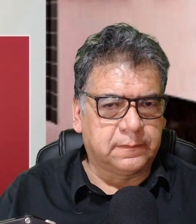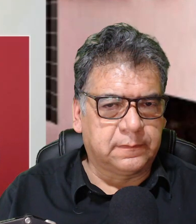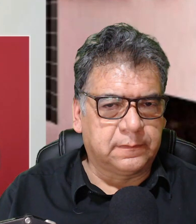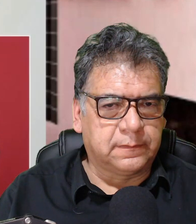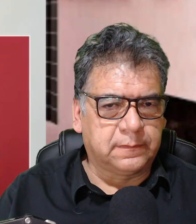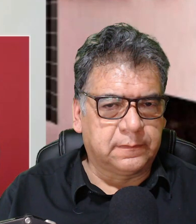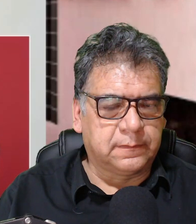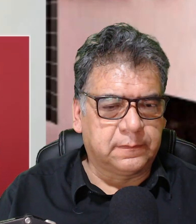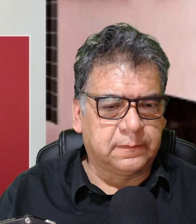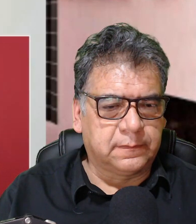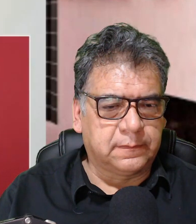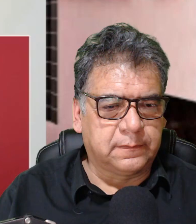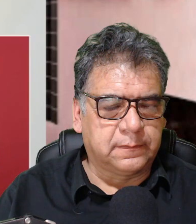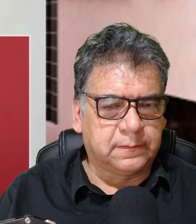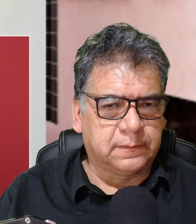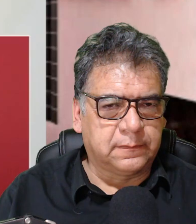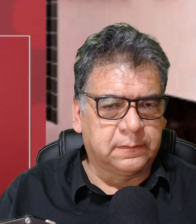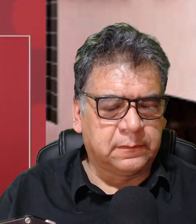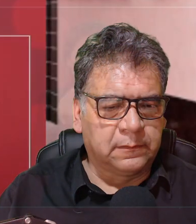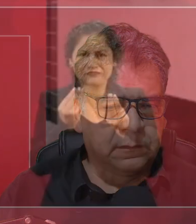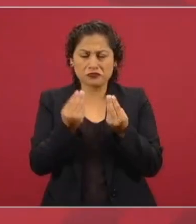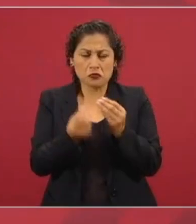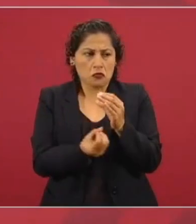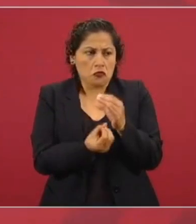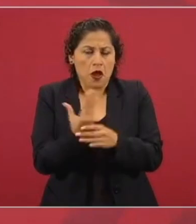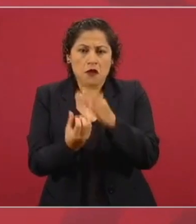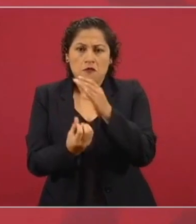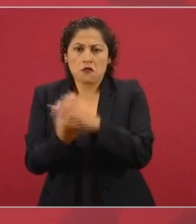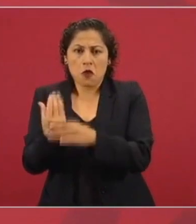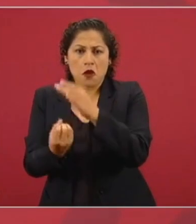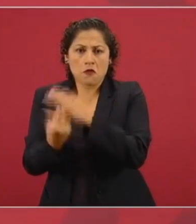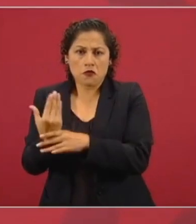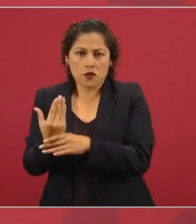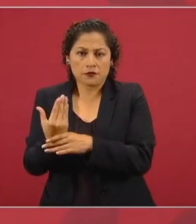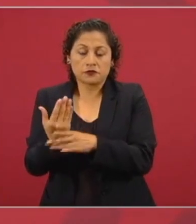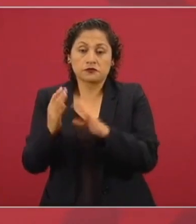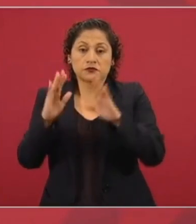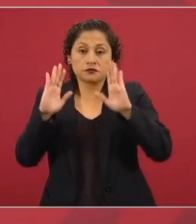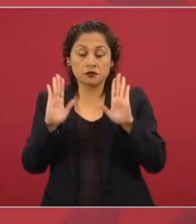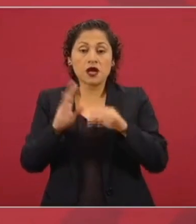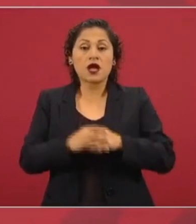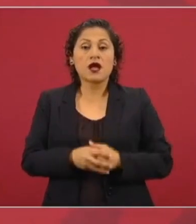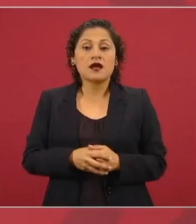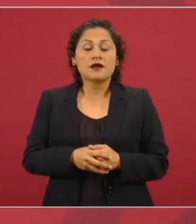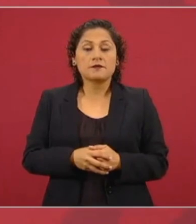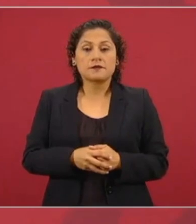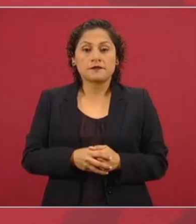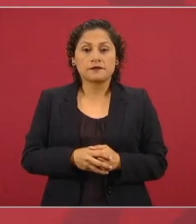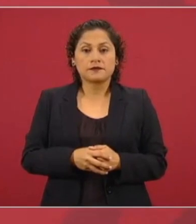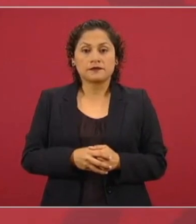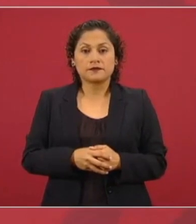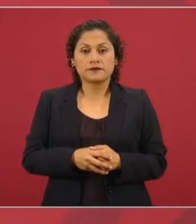Hay desde luego la justificación de que